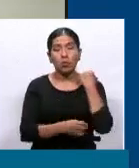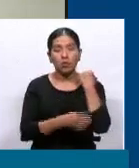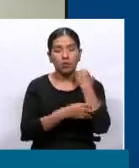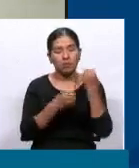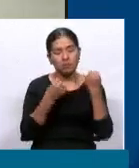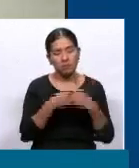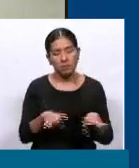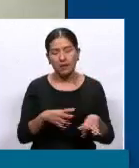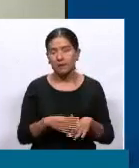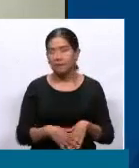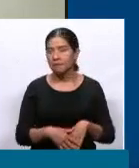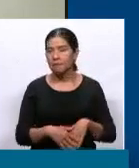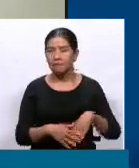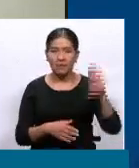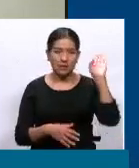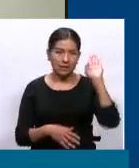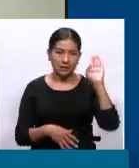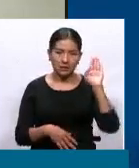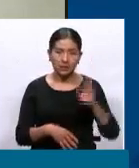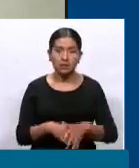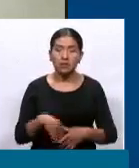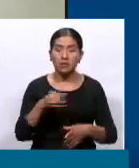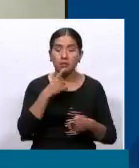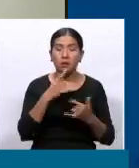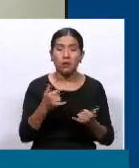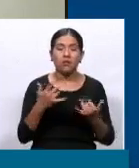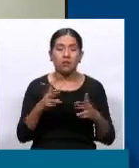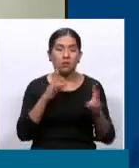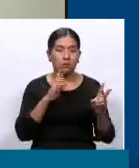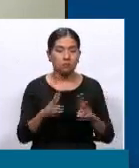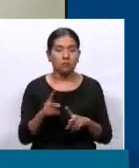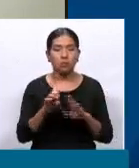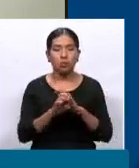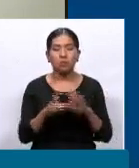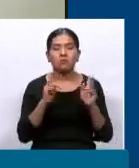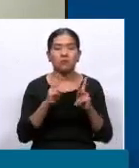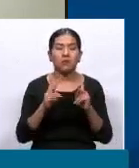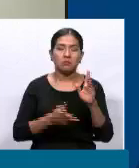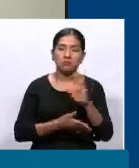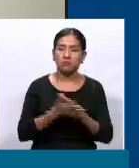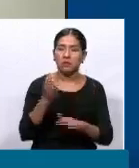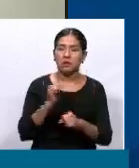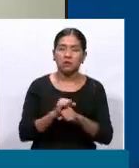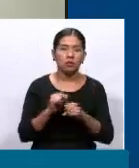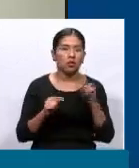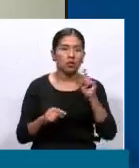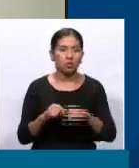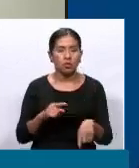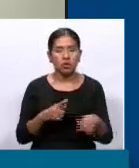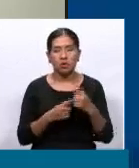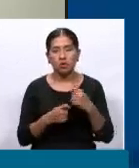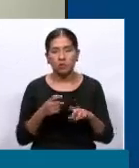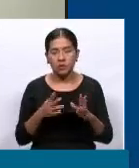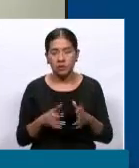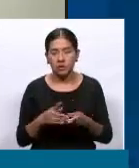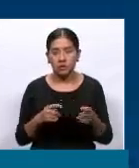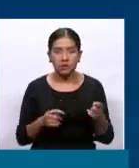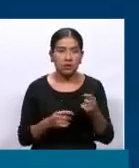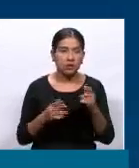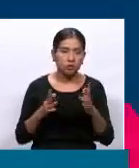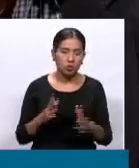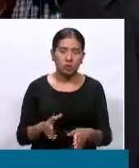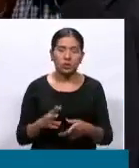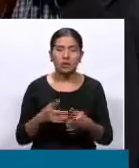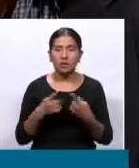¿Qué es lo que hablamos en este sentido? Es la gente que deja de ir al trabajo, el comerciante, el transportista, el